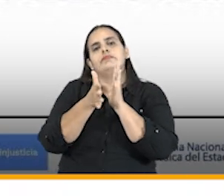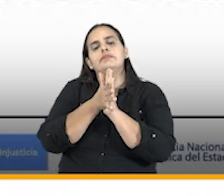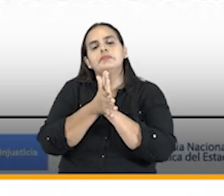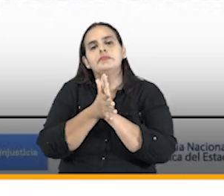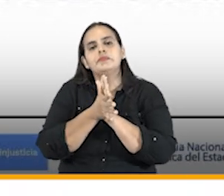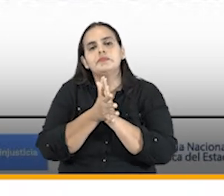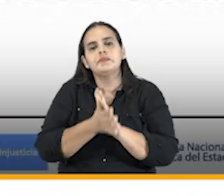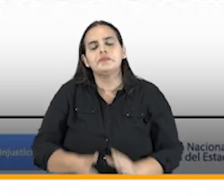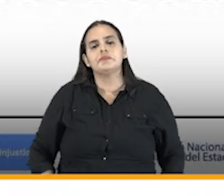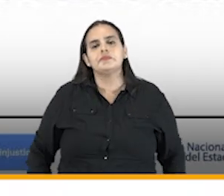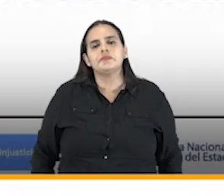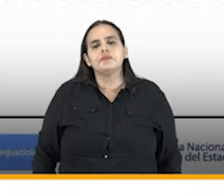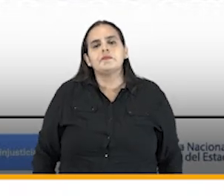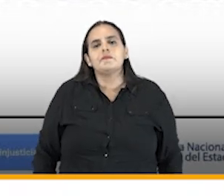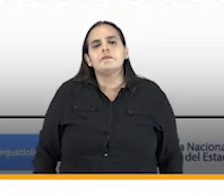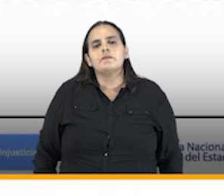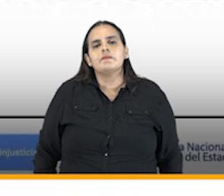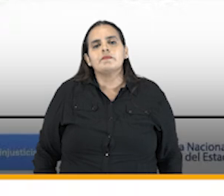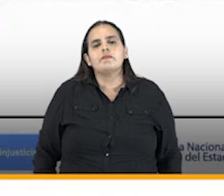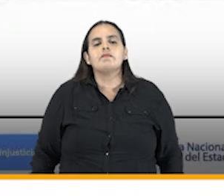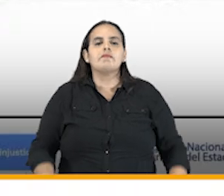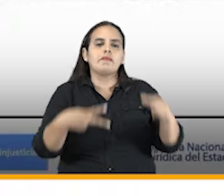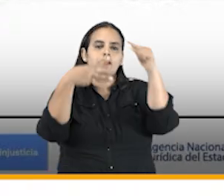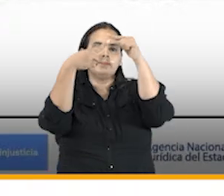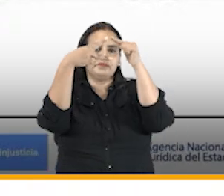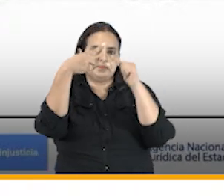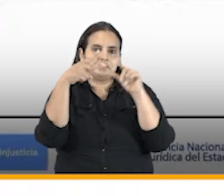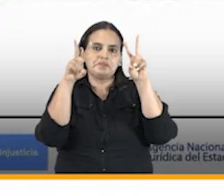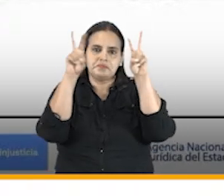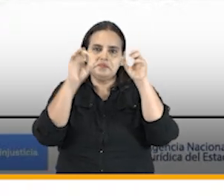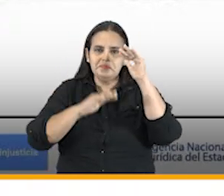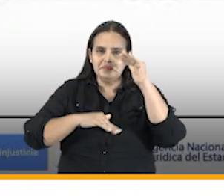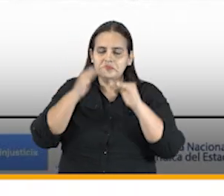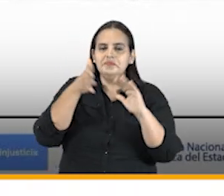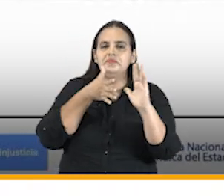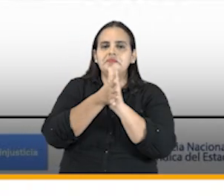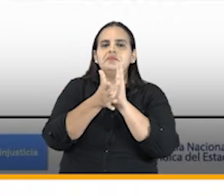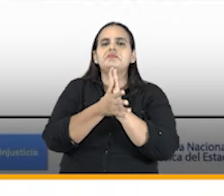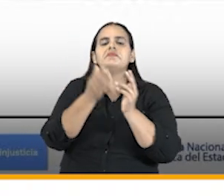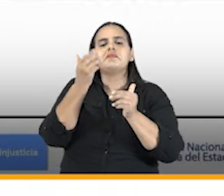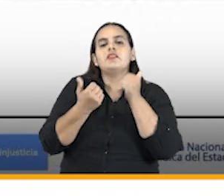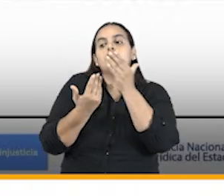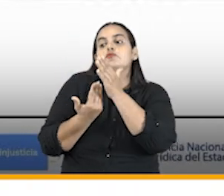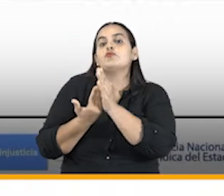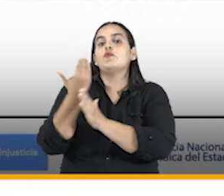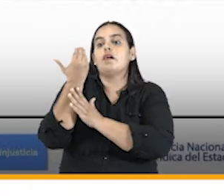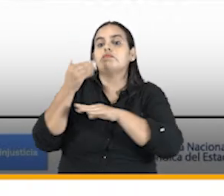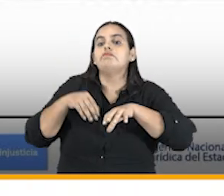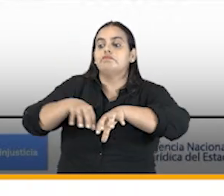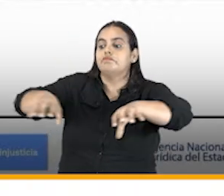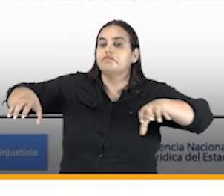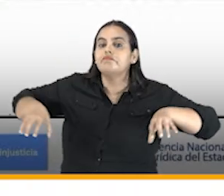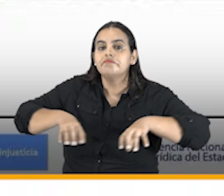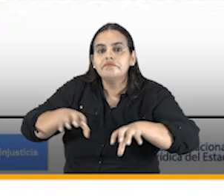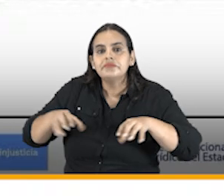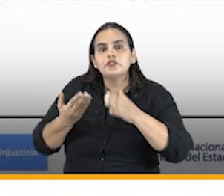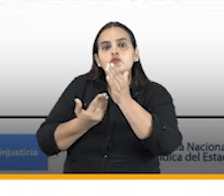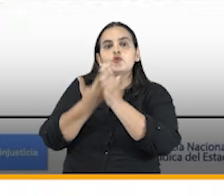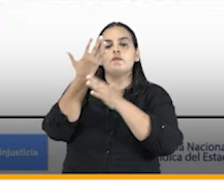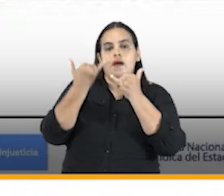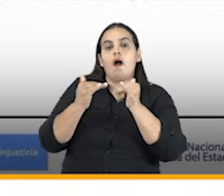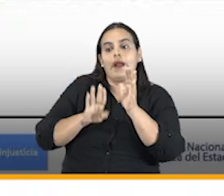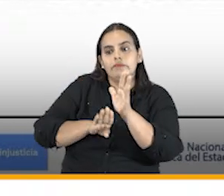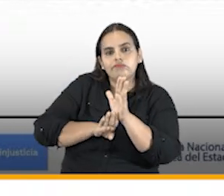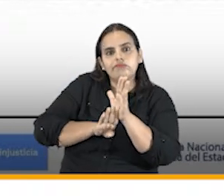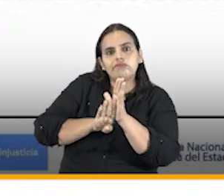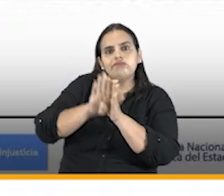mencionar dos temas más y son las nuevas funciones que estamos avanzando en las que estamos